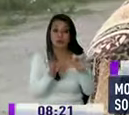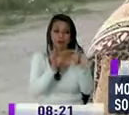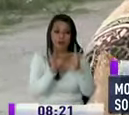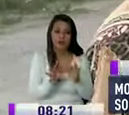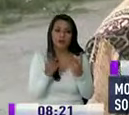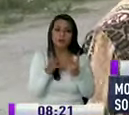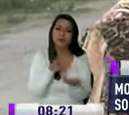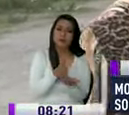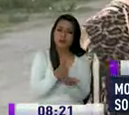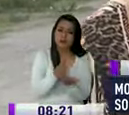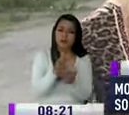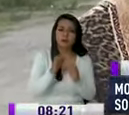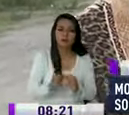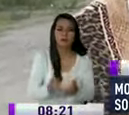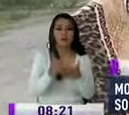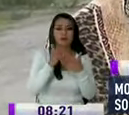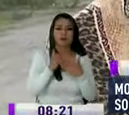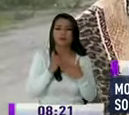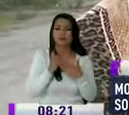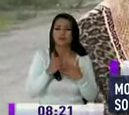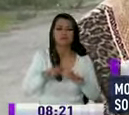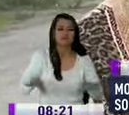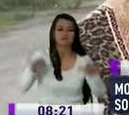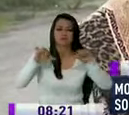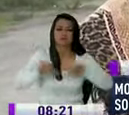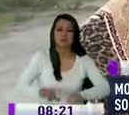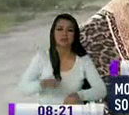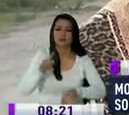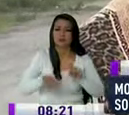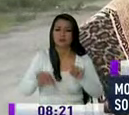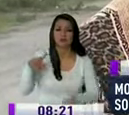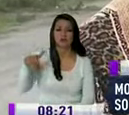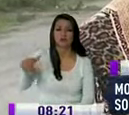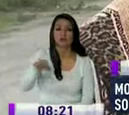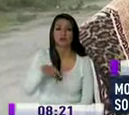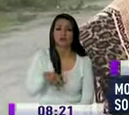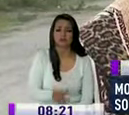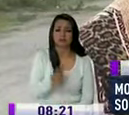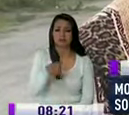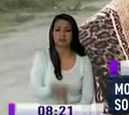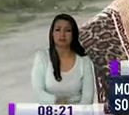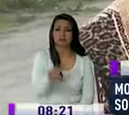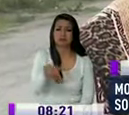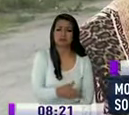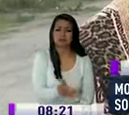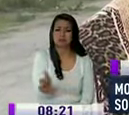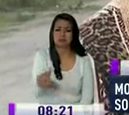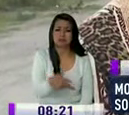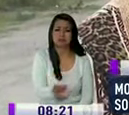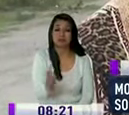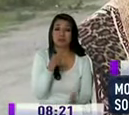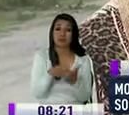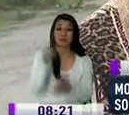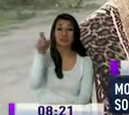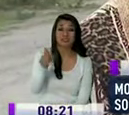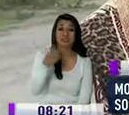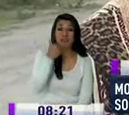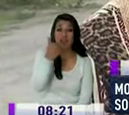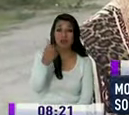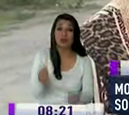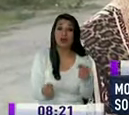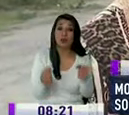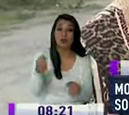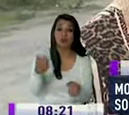entrada que es acá eso está terrible porque nosotros ocupamos a veces carritos cuando estamos bien necesitados ocupamos